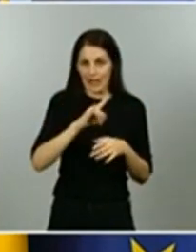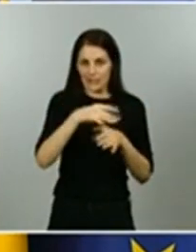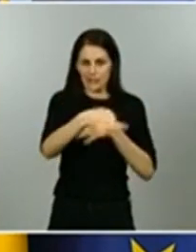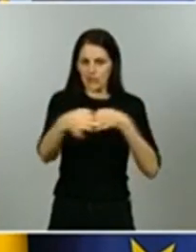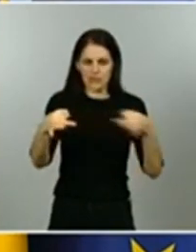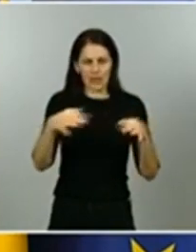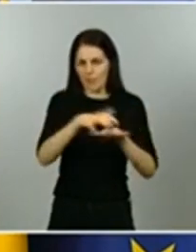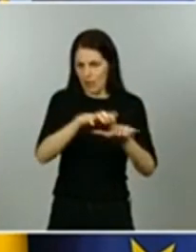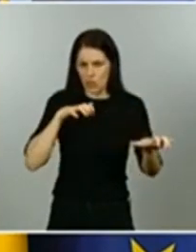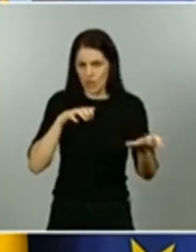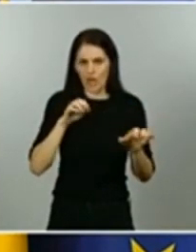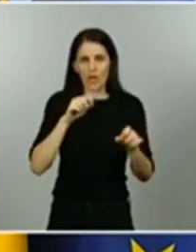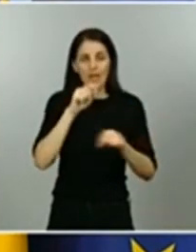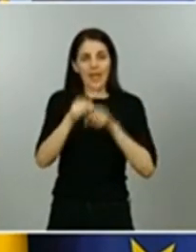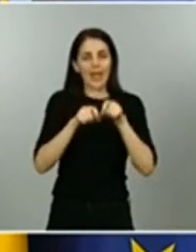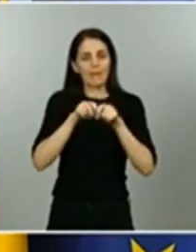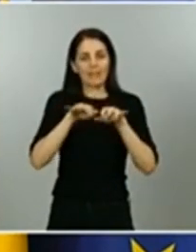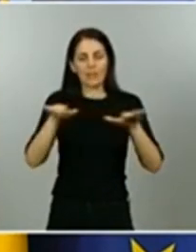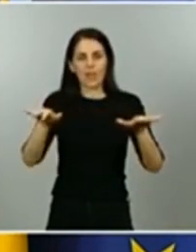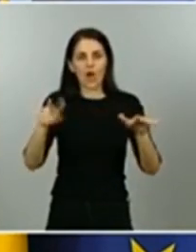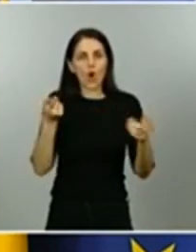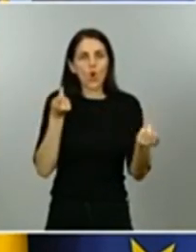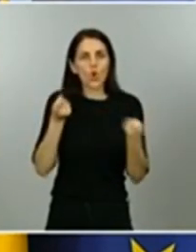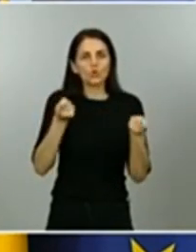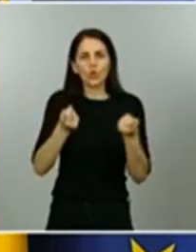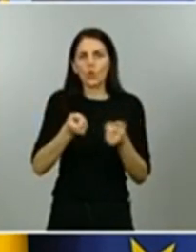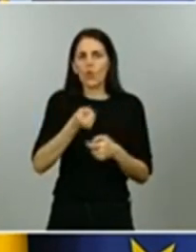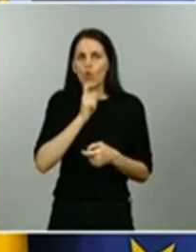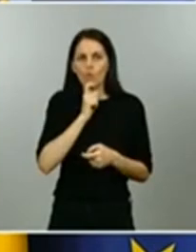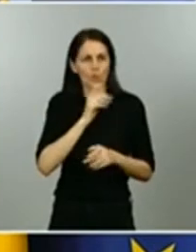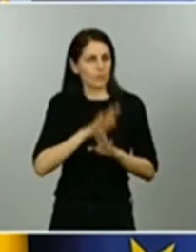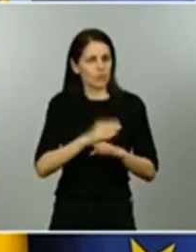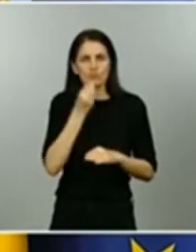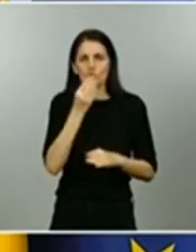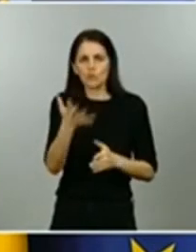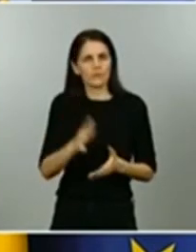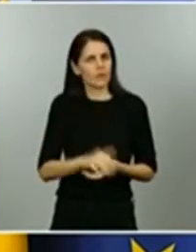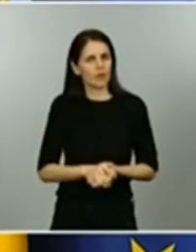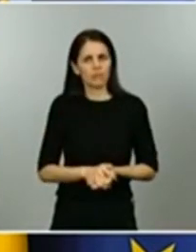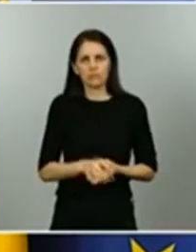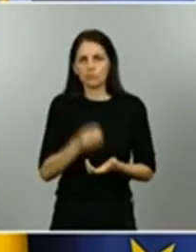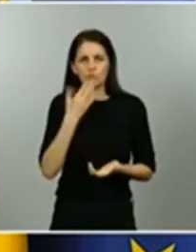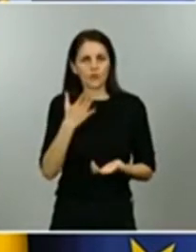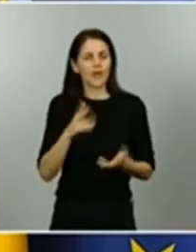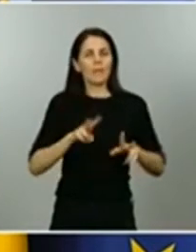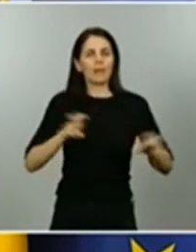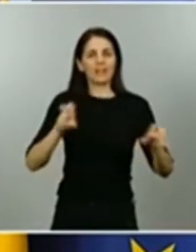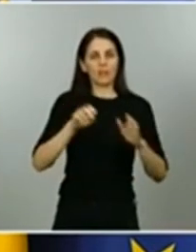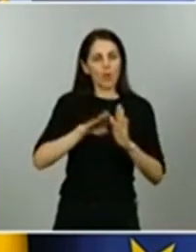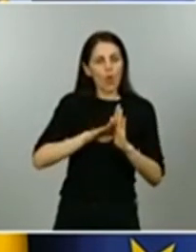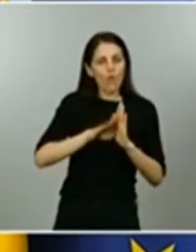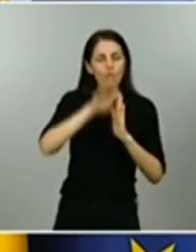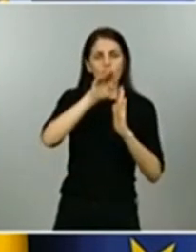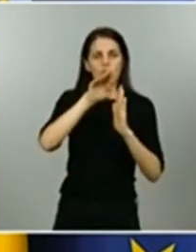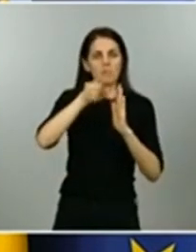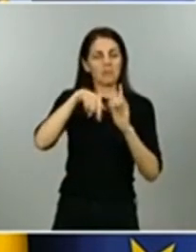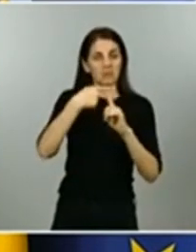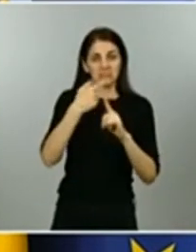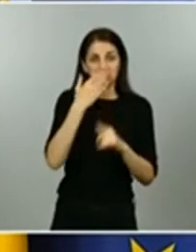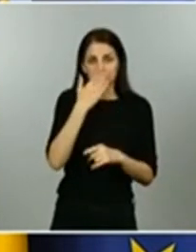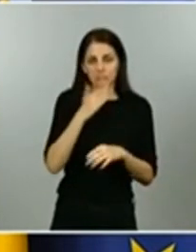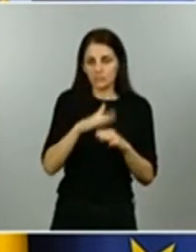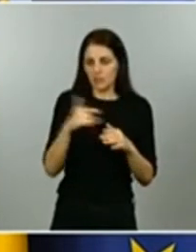sido espectacular tuvo su momento de alta incidencia pero lo cierto es que llevan ya muchas de las islas